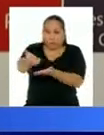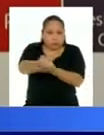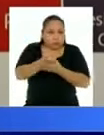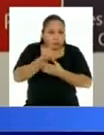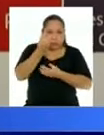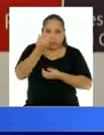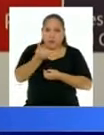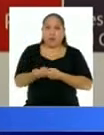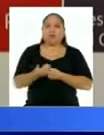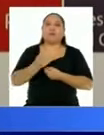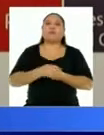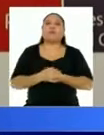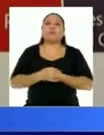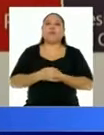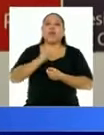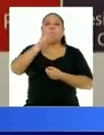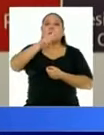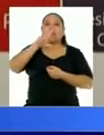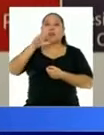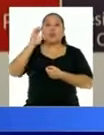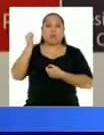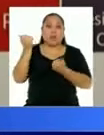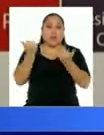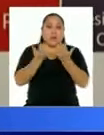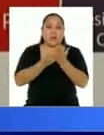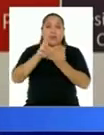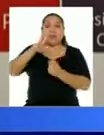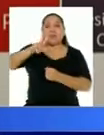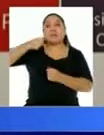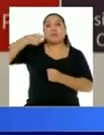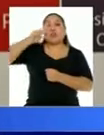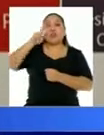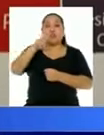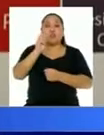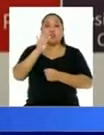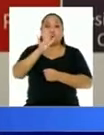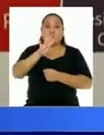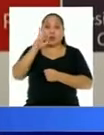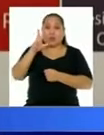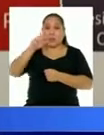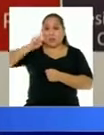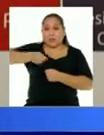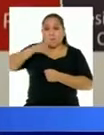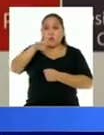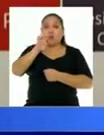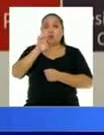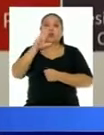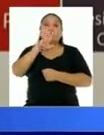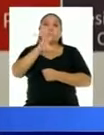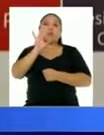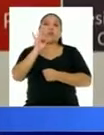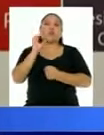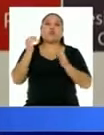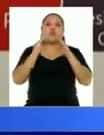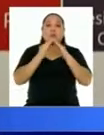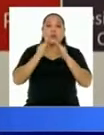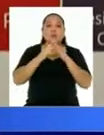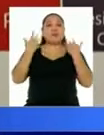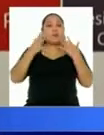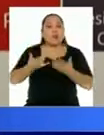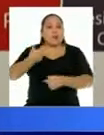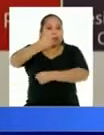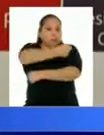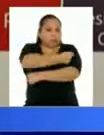el cobro del bono. Al 23 de abril, 3.243.438 hogares han